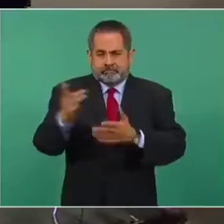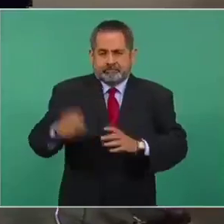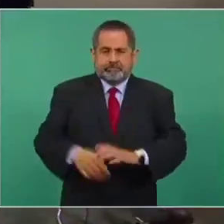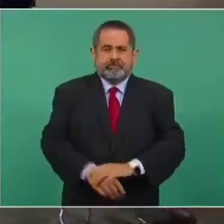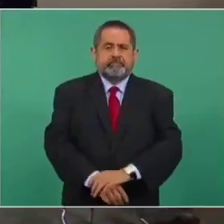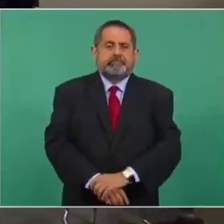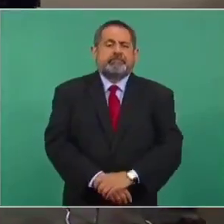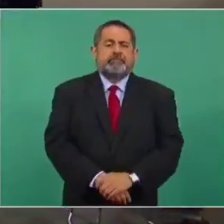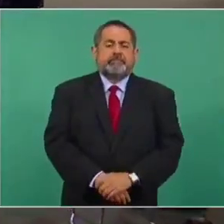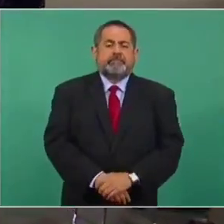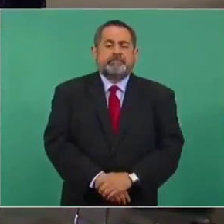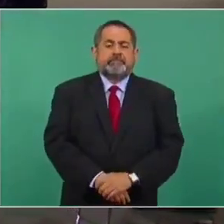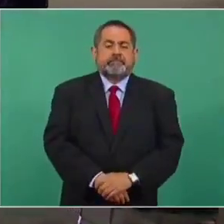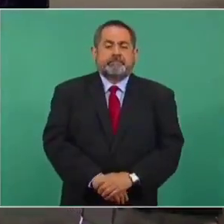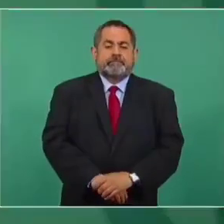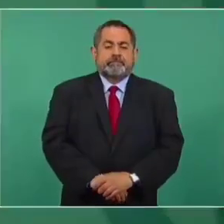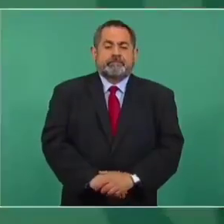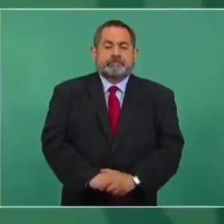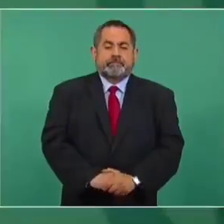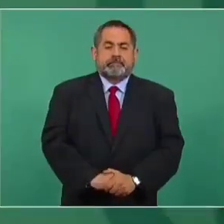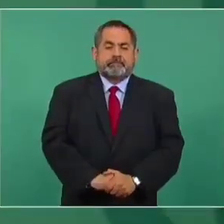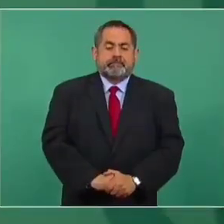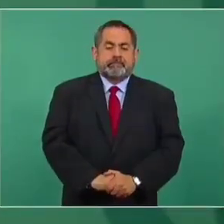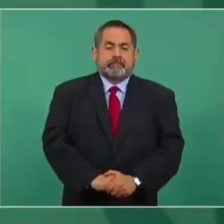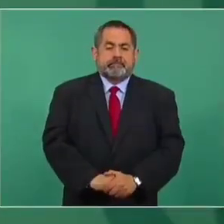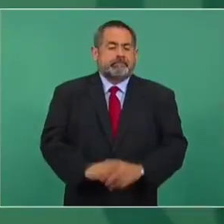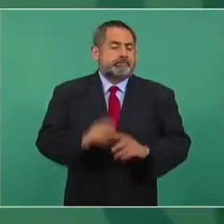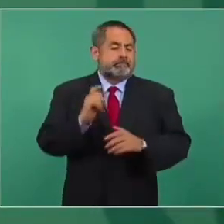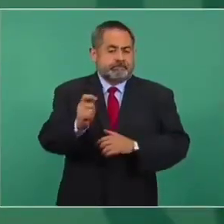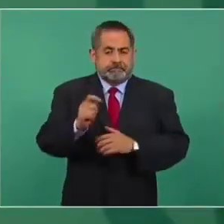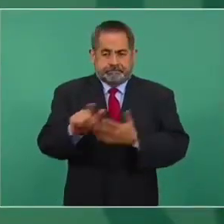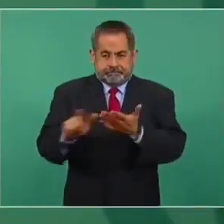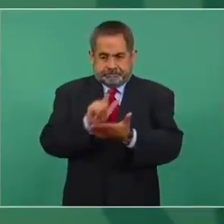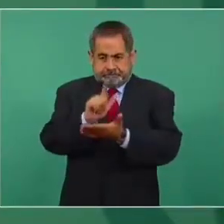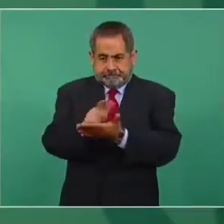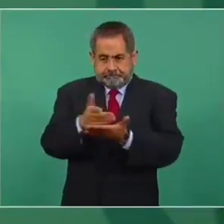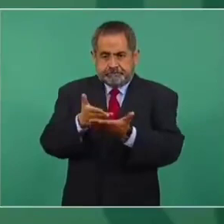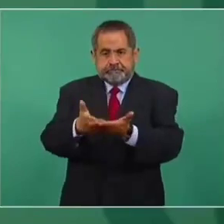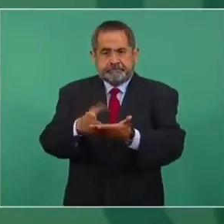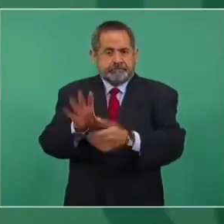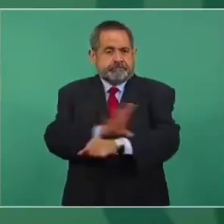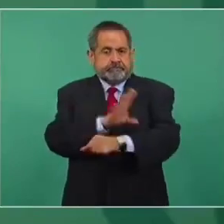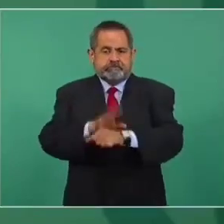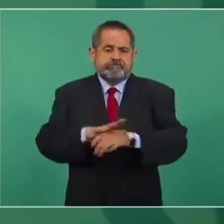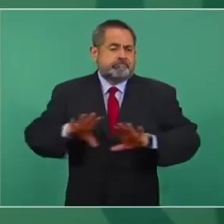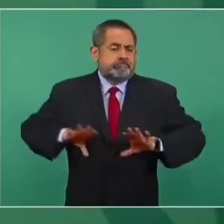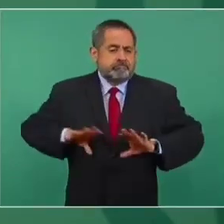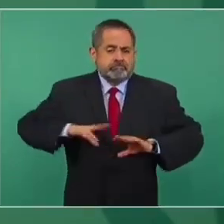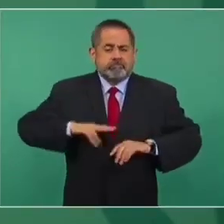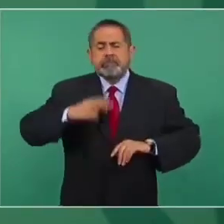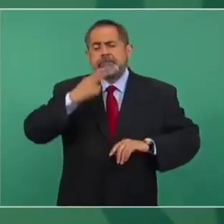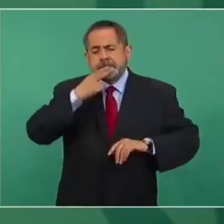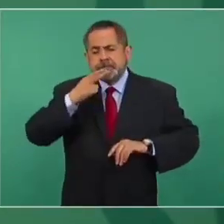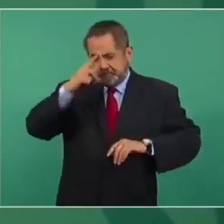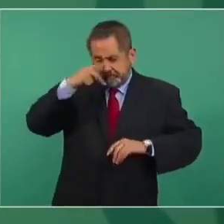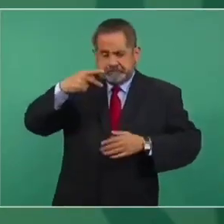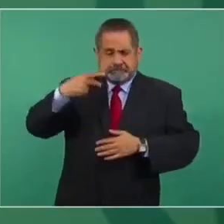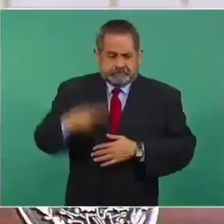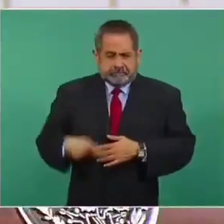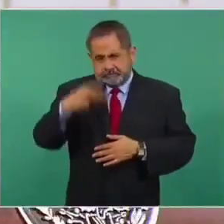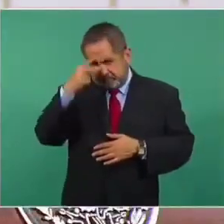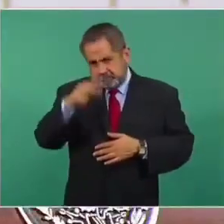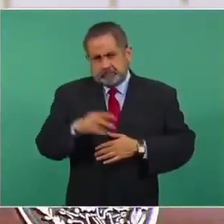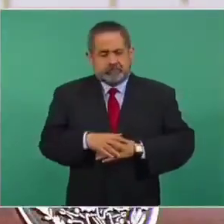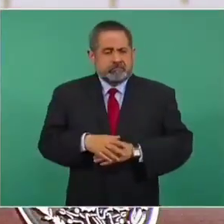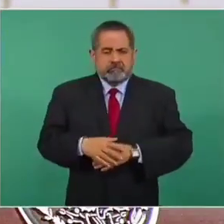Bueno, que la Reforma Eléctrica conviene al país y es la